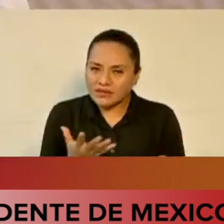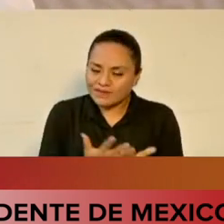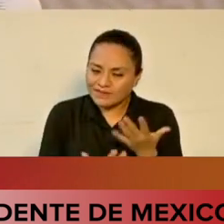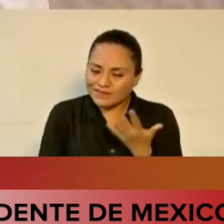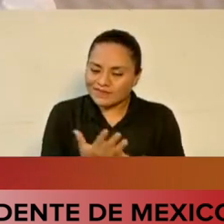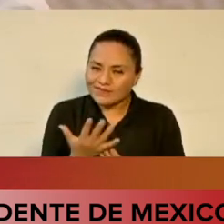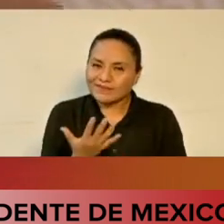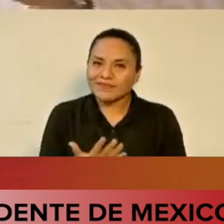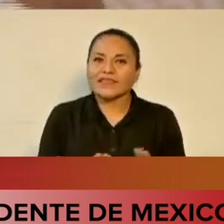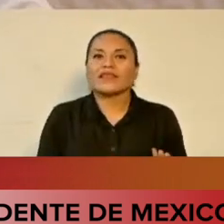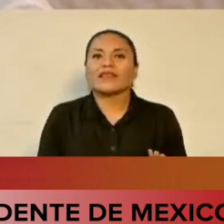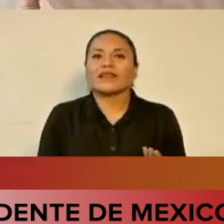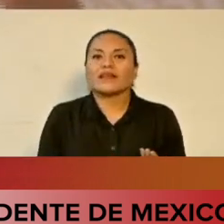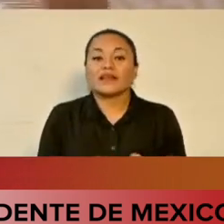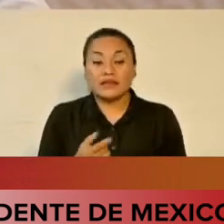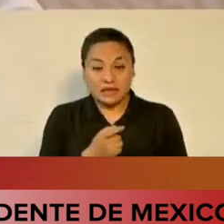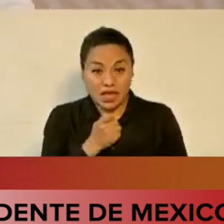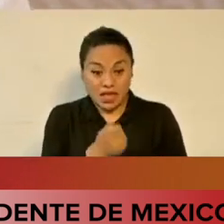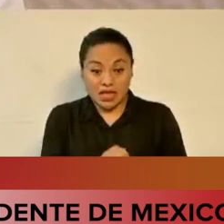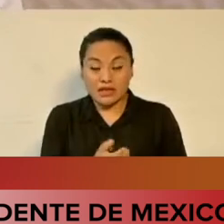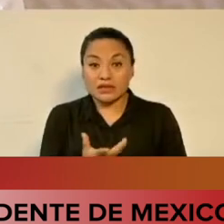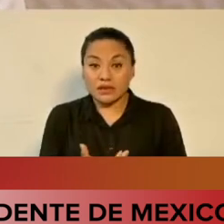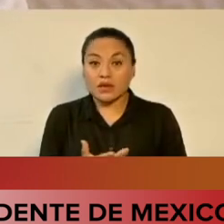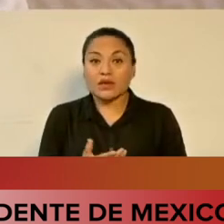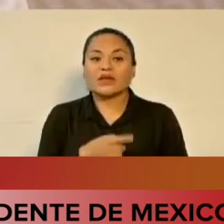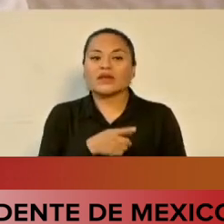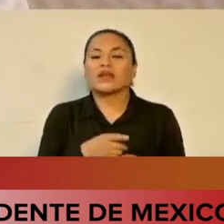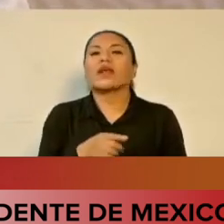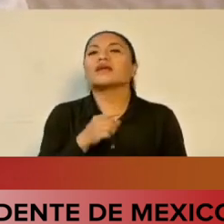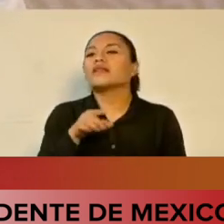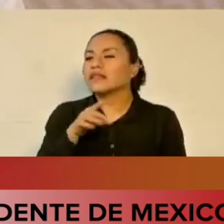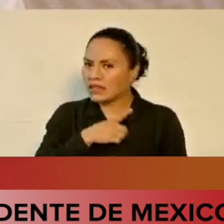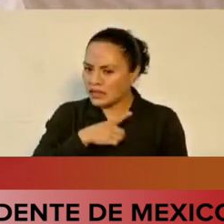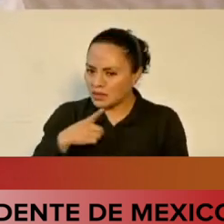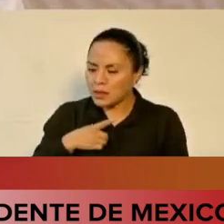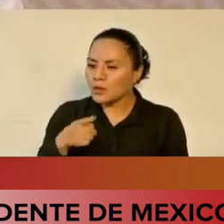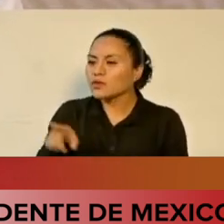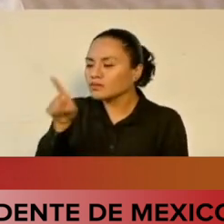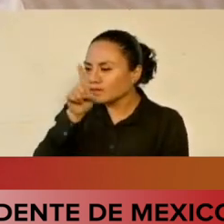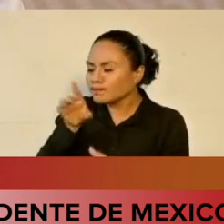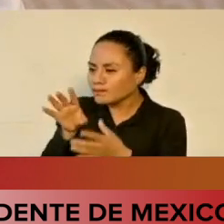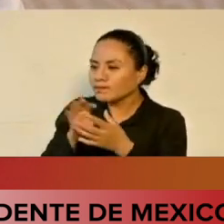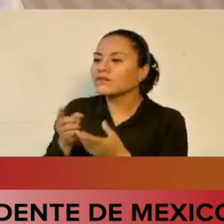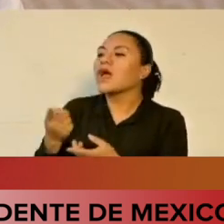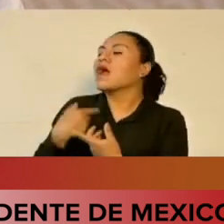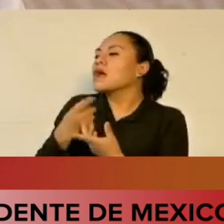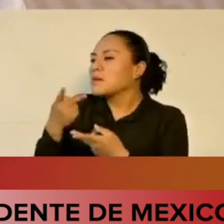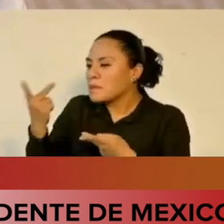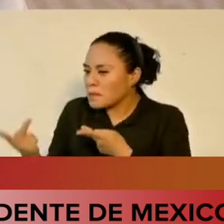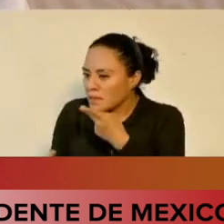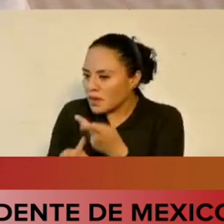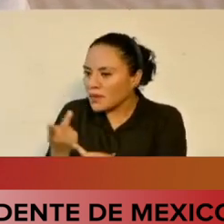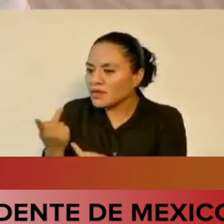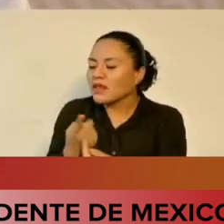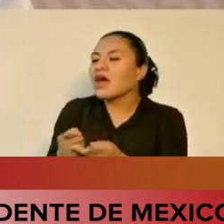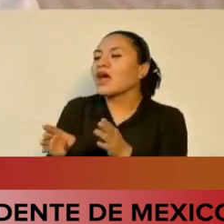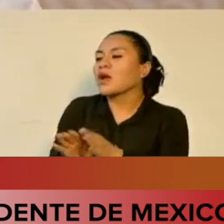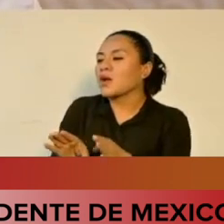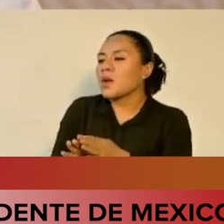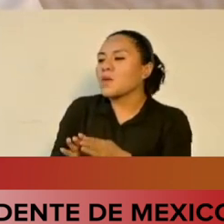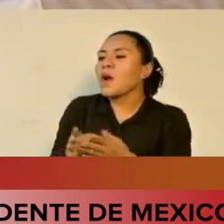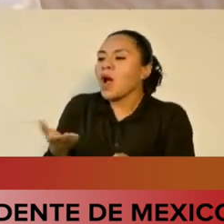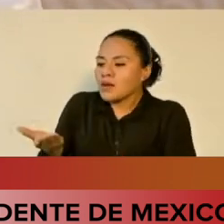Es cosa de que sea tomado en cuenta y que nos